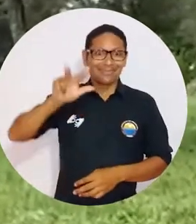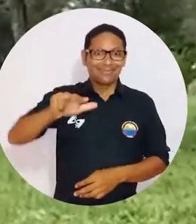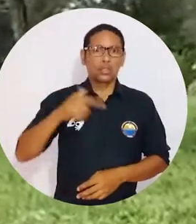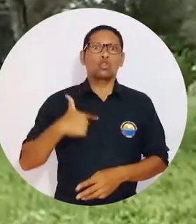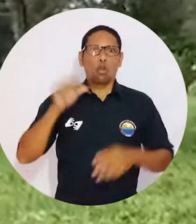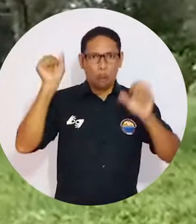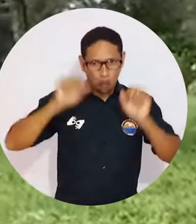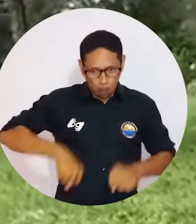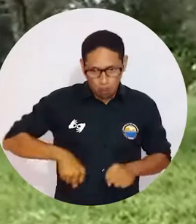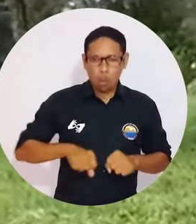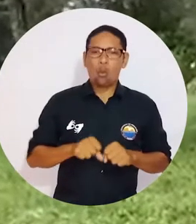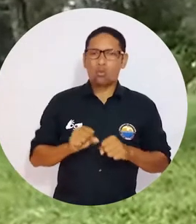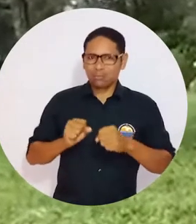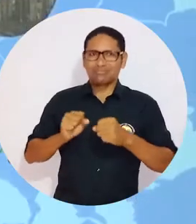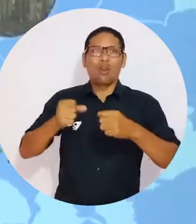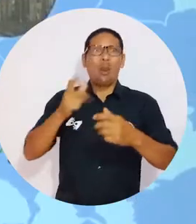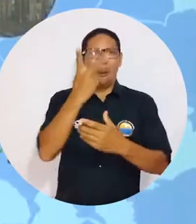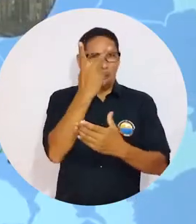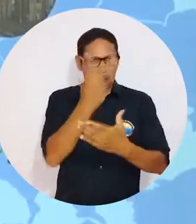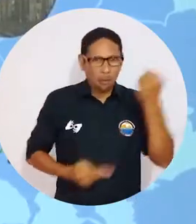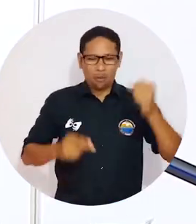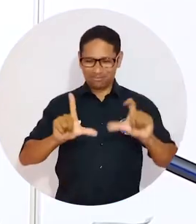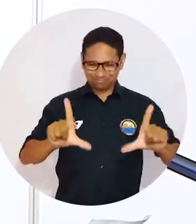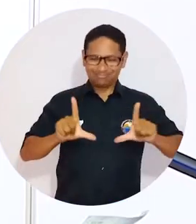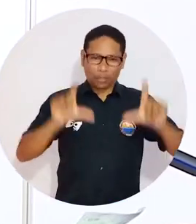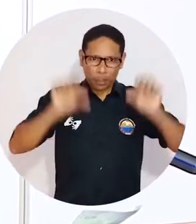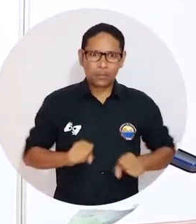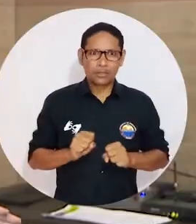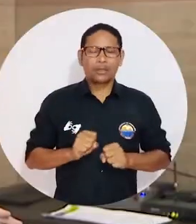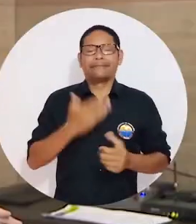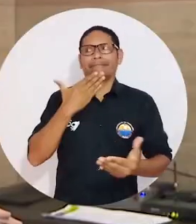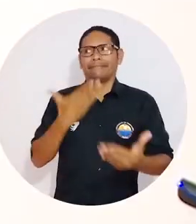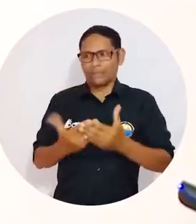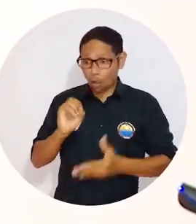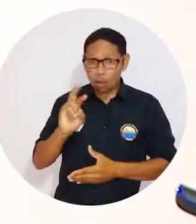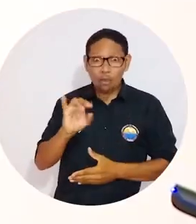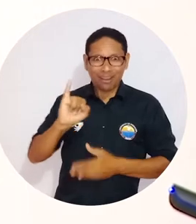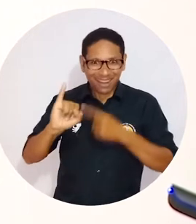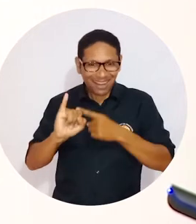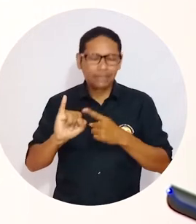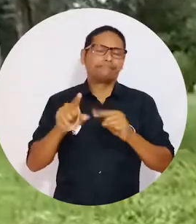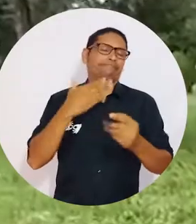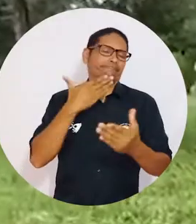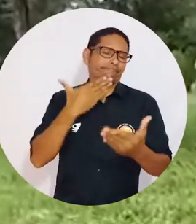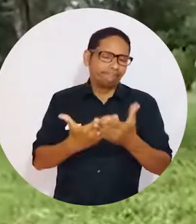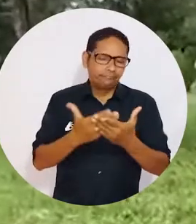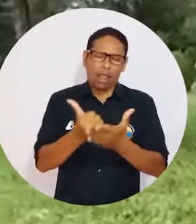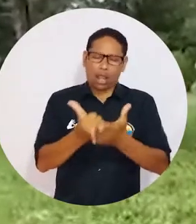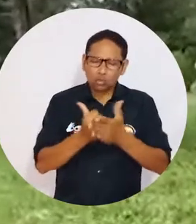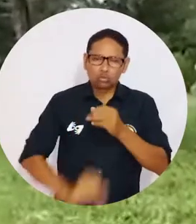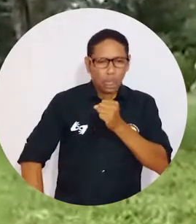a esta oportunidad de doble titulación y gracias a la OLI pues recibir el apoyo